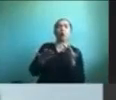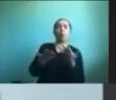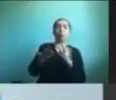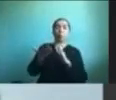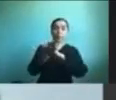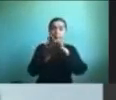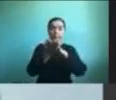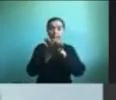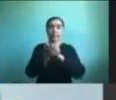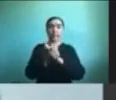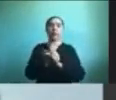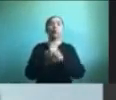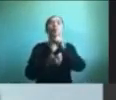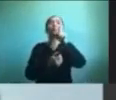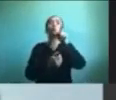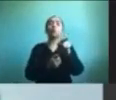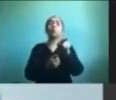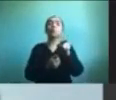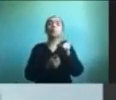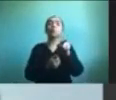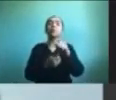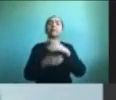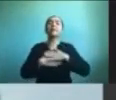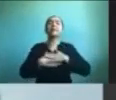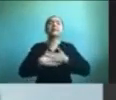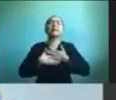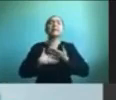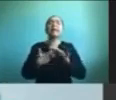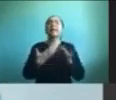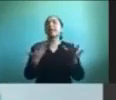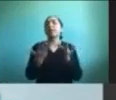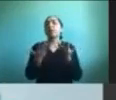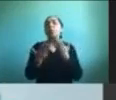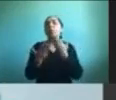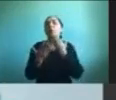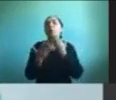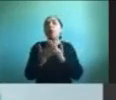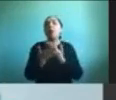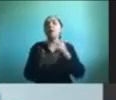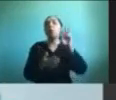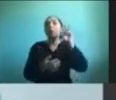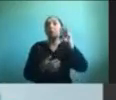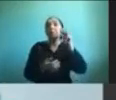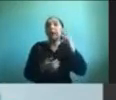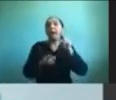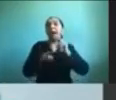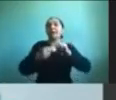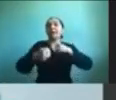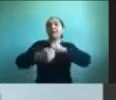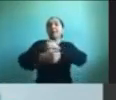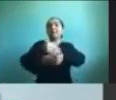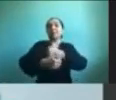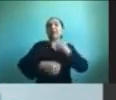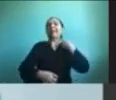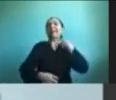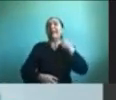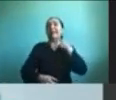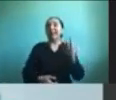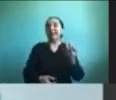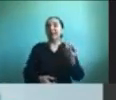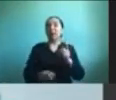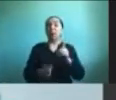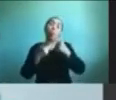¿cómo te sientes cuando tu mamá te hace un queque? Un niño puede decir me siento muy